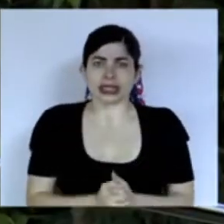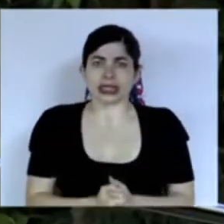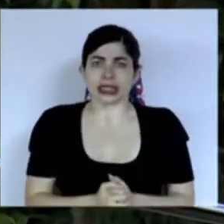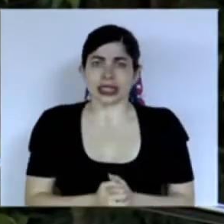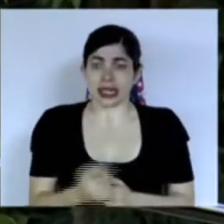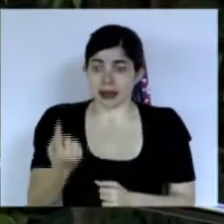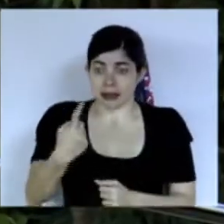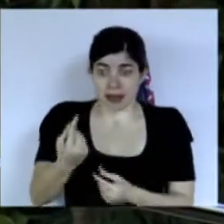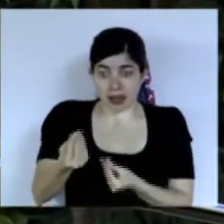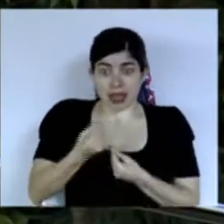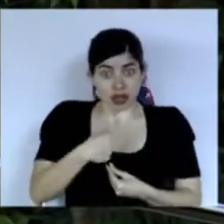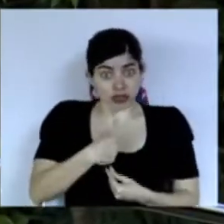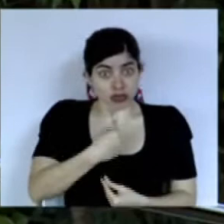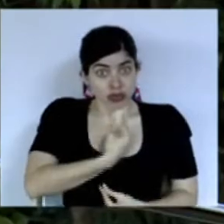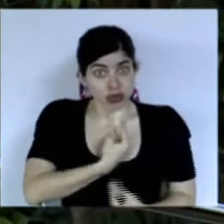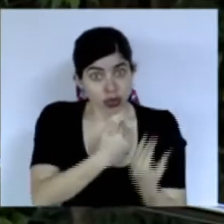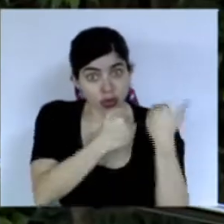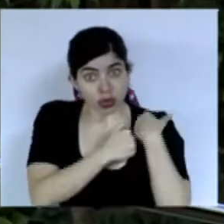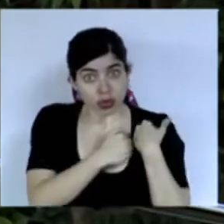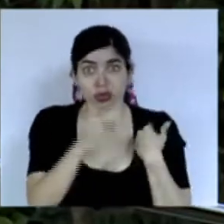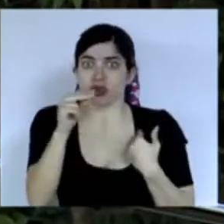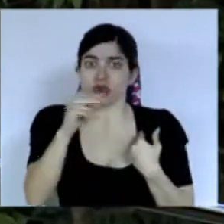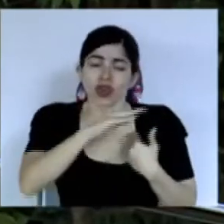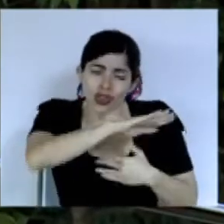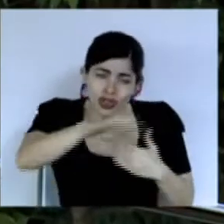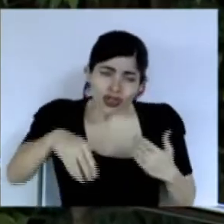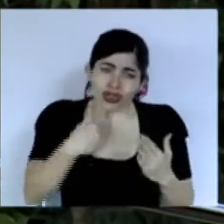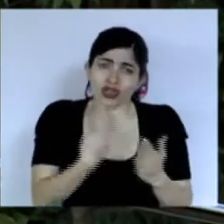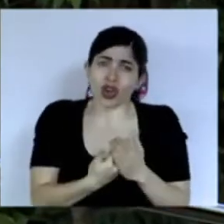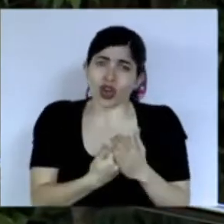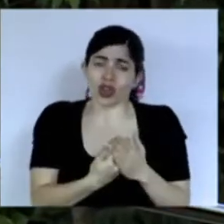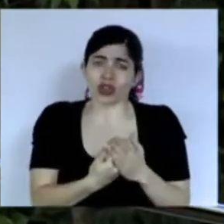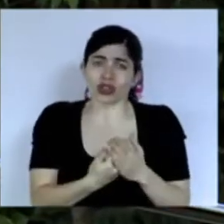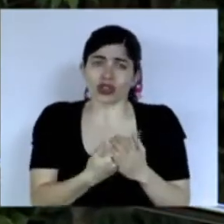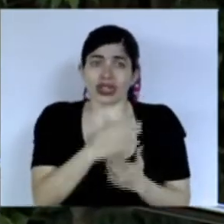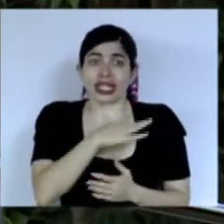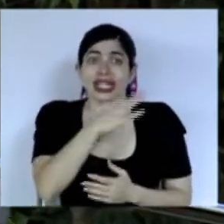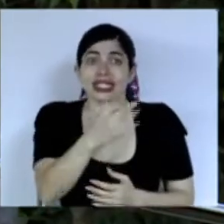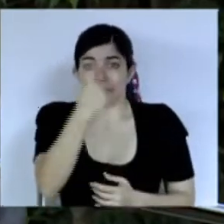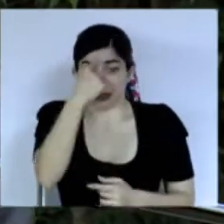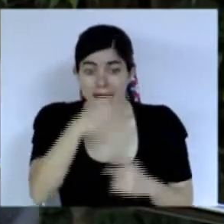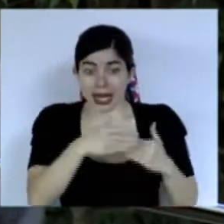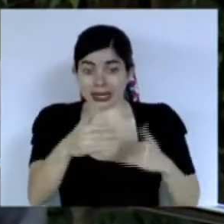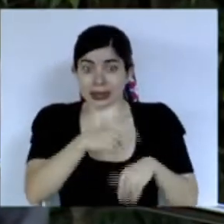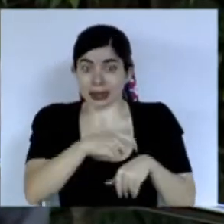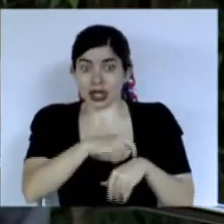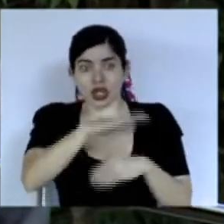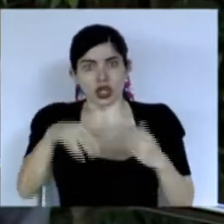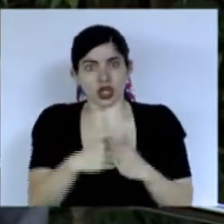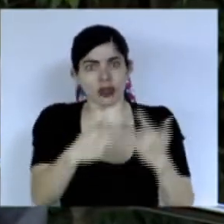mandato que no solo tengo yo que tenemos todos los que hemos sido elegidos para este periodo